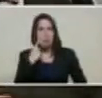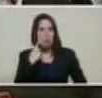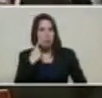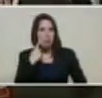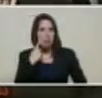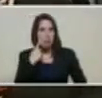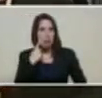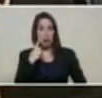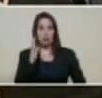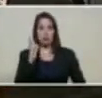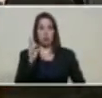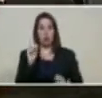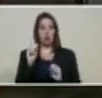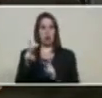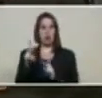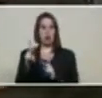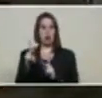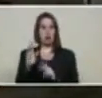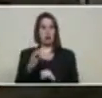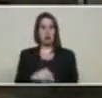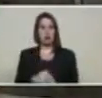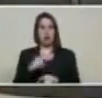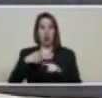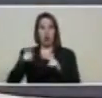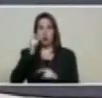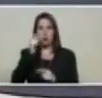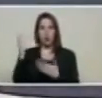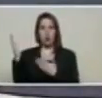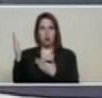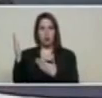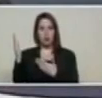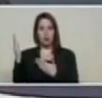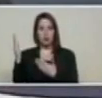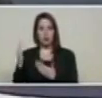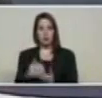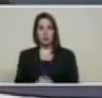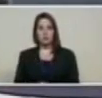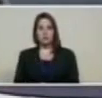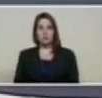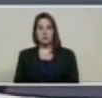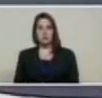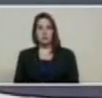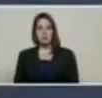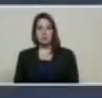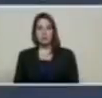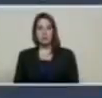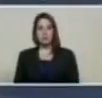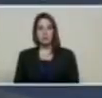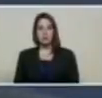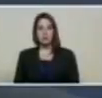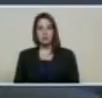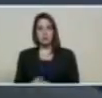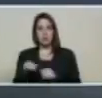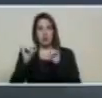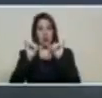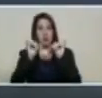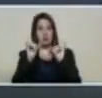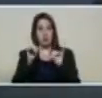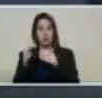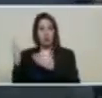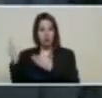ok ¿quién es el del Saren? Saren el mismo planeta de los TARC